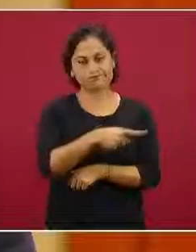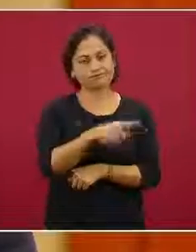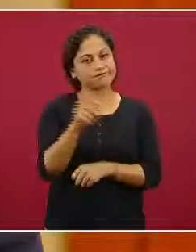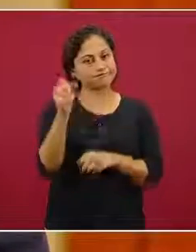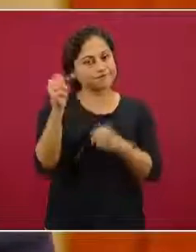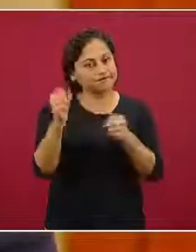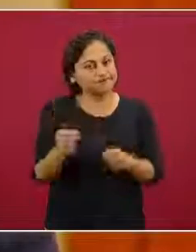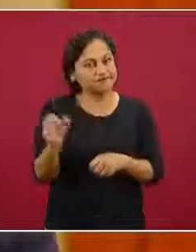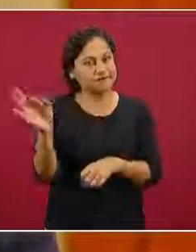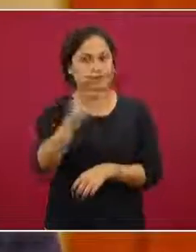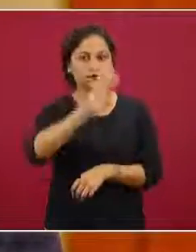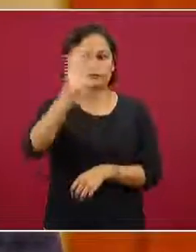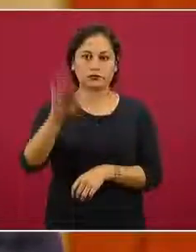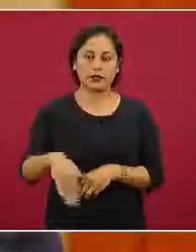de morir y de